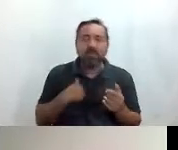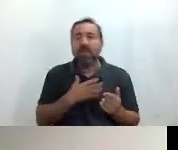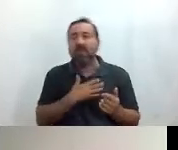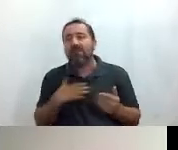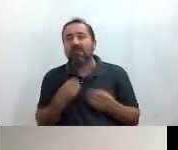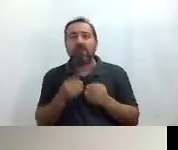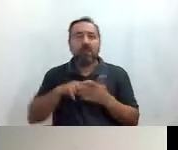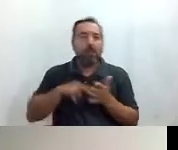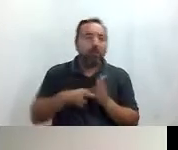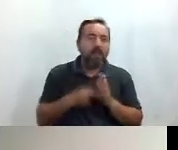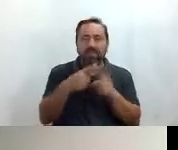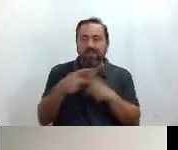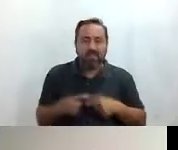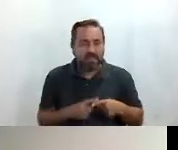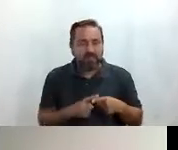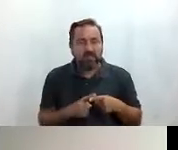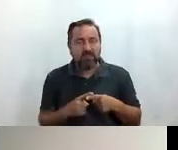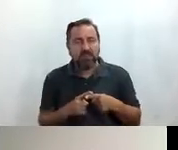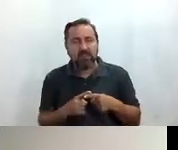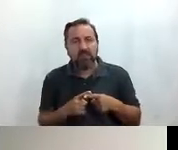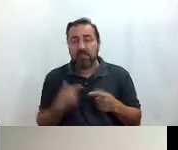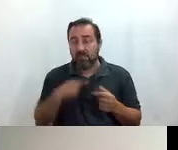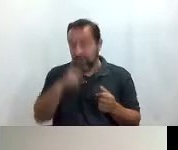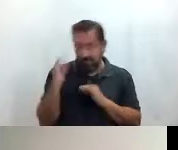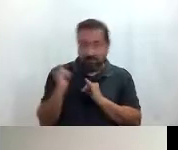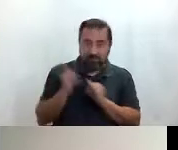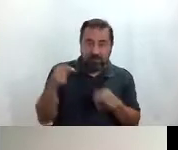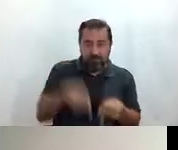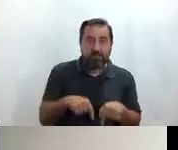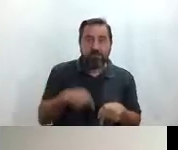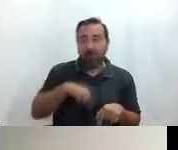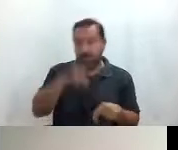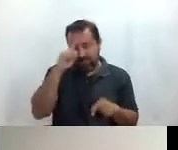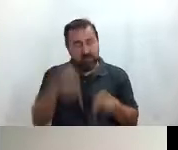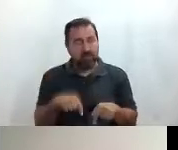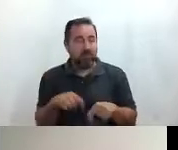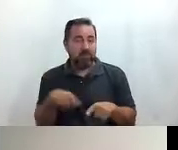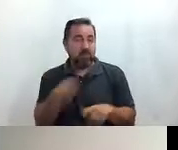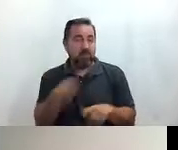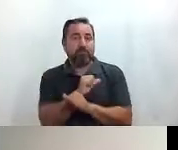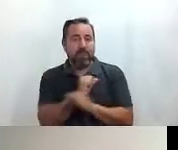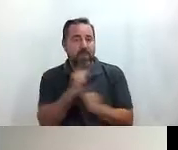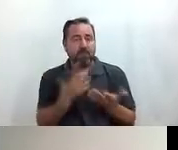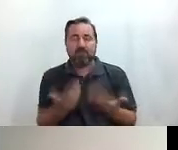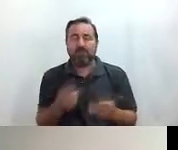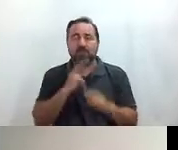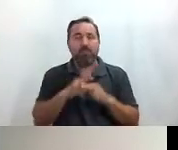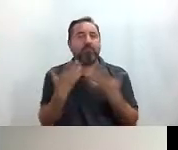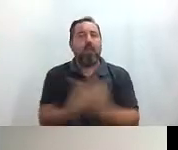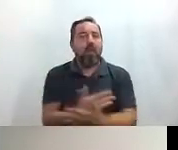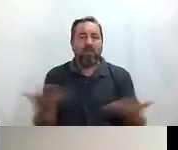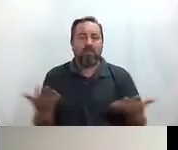de hacer planes diferentes, os vengáis a Madrid. Madrid os está esperando siempre con las manos abiertas.